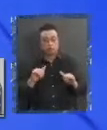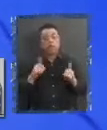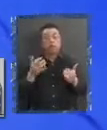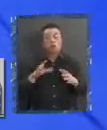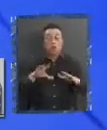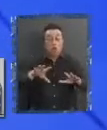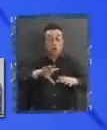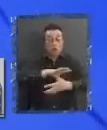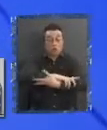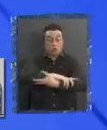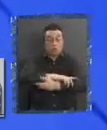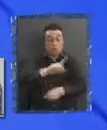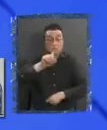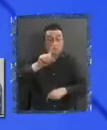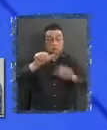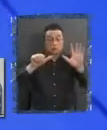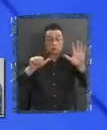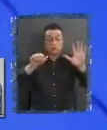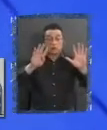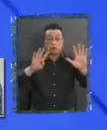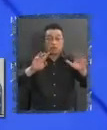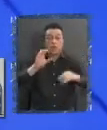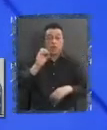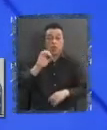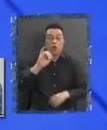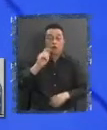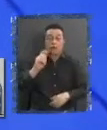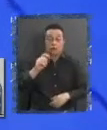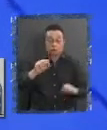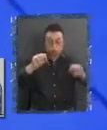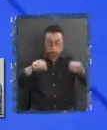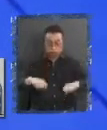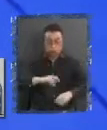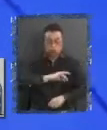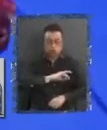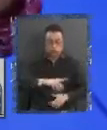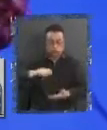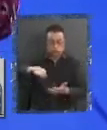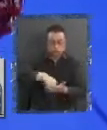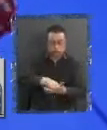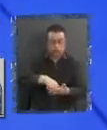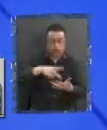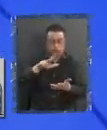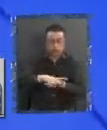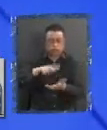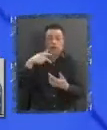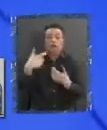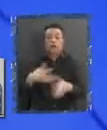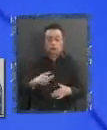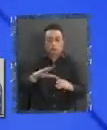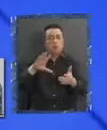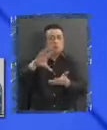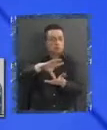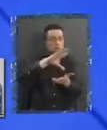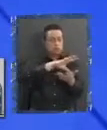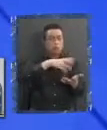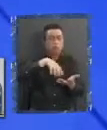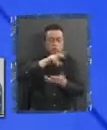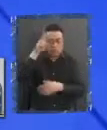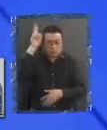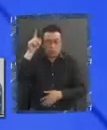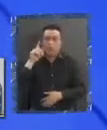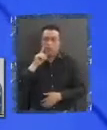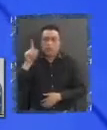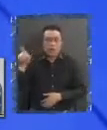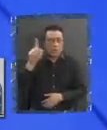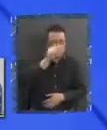169 de la OIT ratificado por Chile, vigente a nivel de todos los países que tienen pueblos indígenas. Y